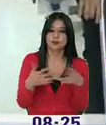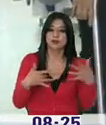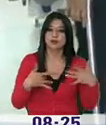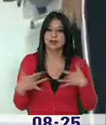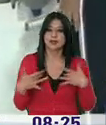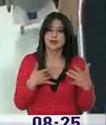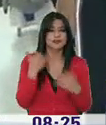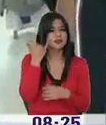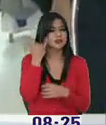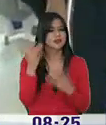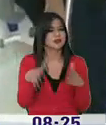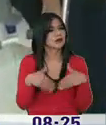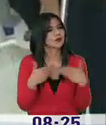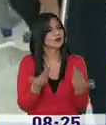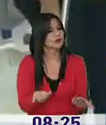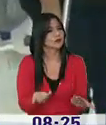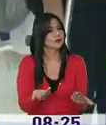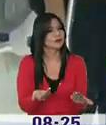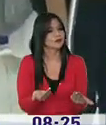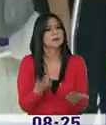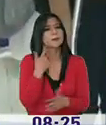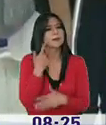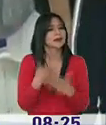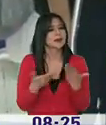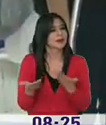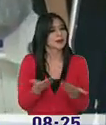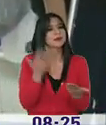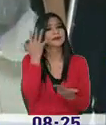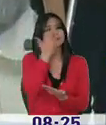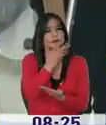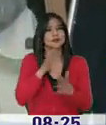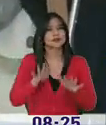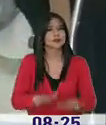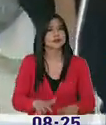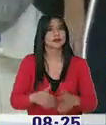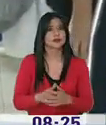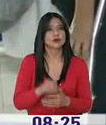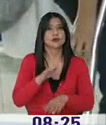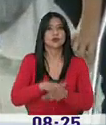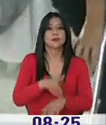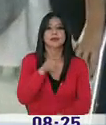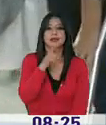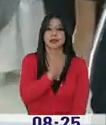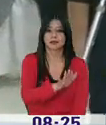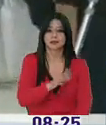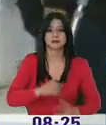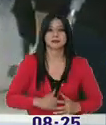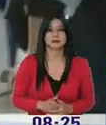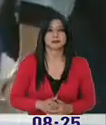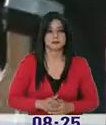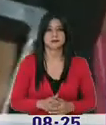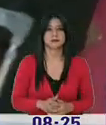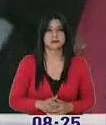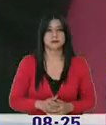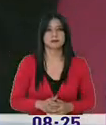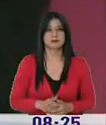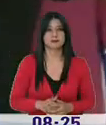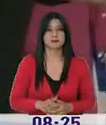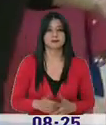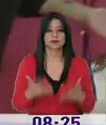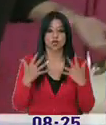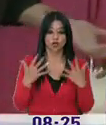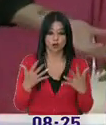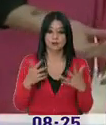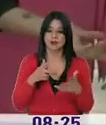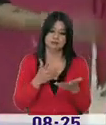nace esta iniciativa de realizar este tipo de acciones tan lindas en las que involucran a los pacientes. Bueno, la obra se llama ¿Qué padezco? Y nace